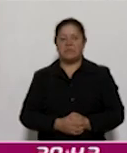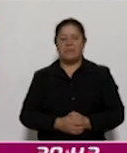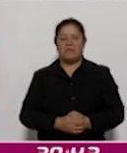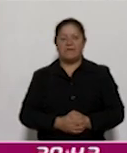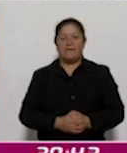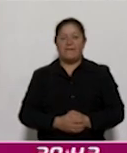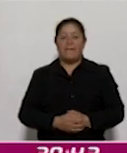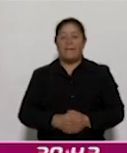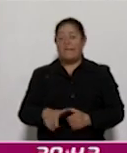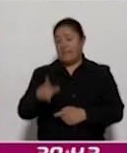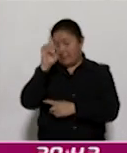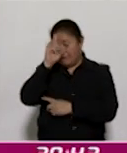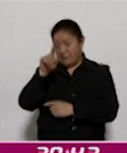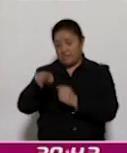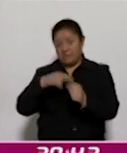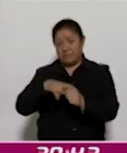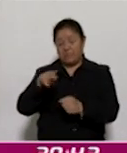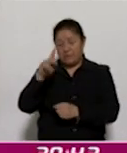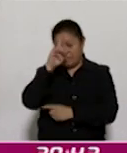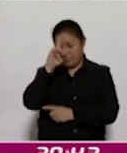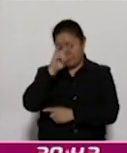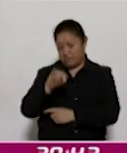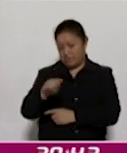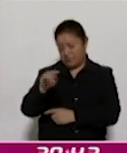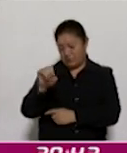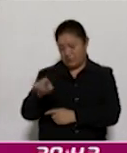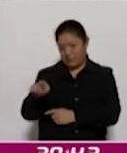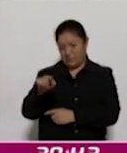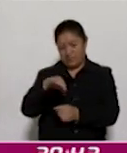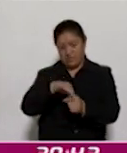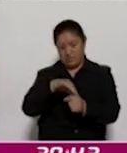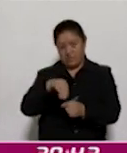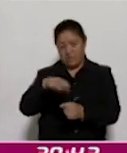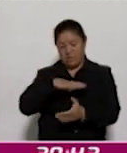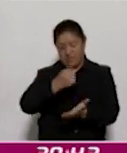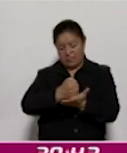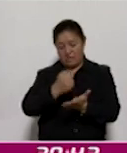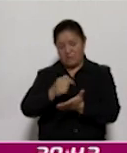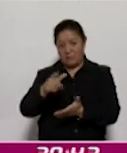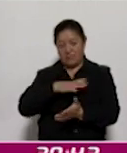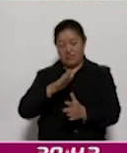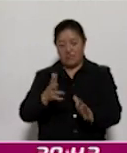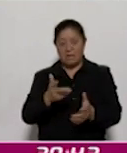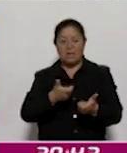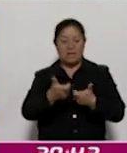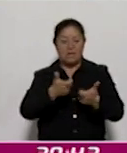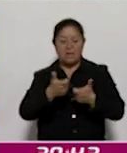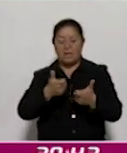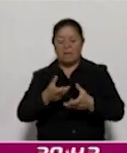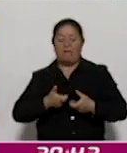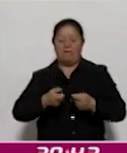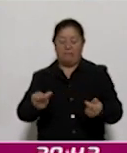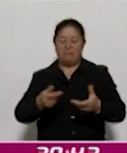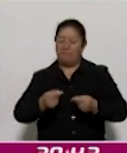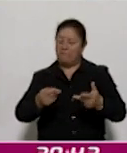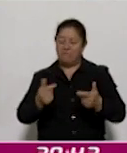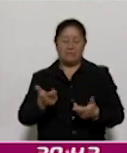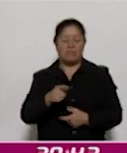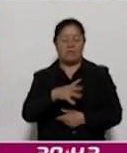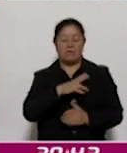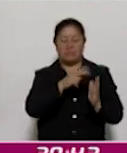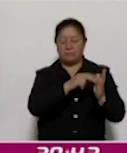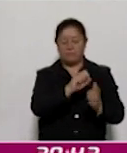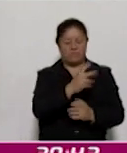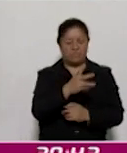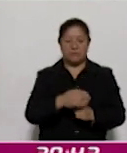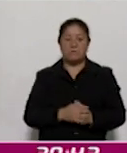En sesión ordinaria, el Consejo General del Instituto Tlaxcalteca de Elecciones aprobó la readecuación del presupuesto de egresos del ejercicio fiscal 2024